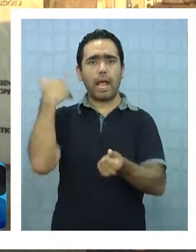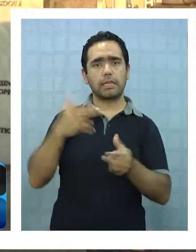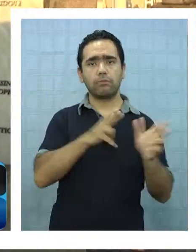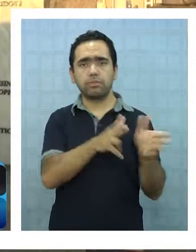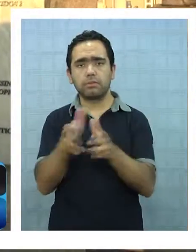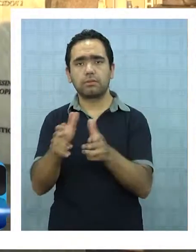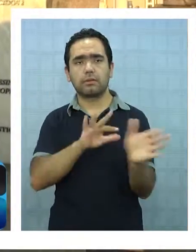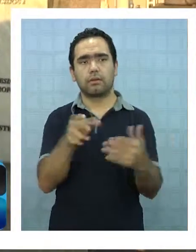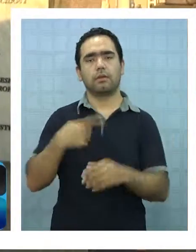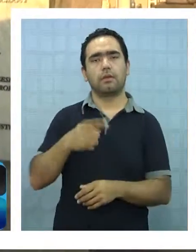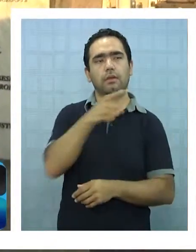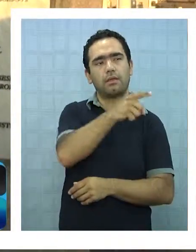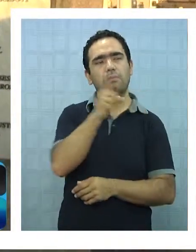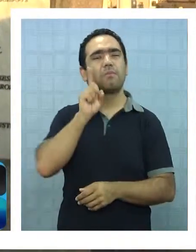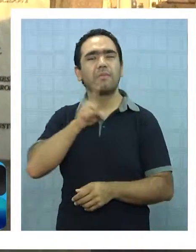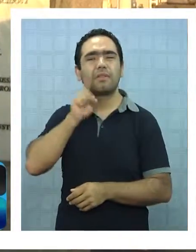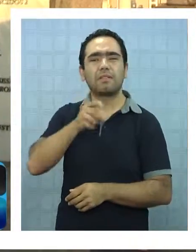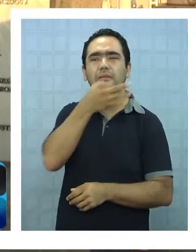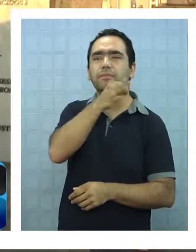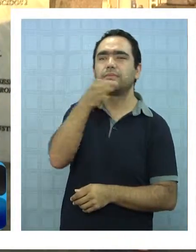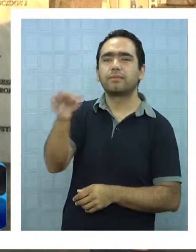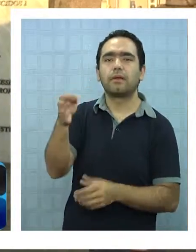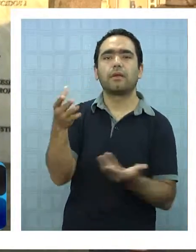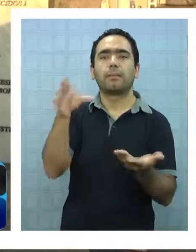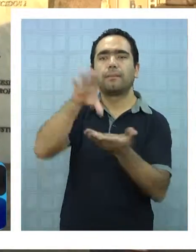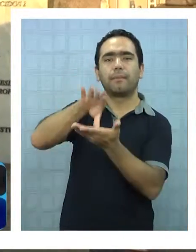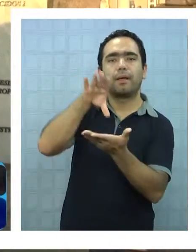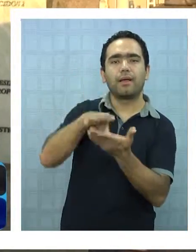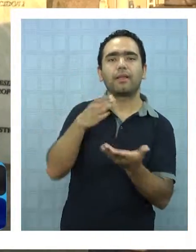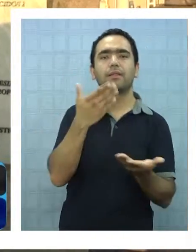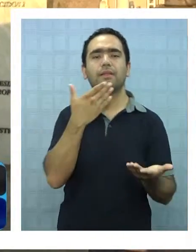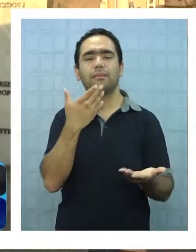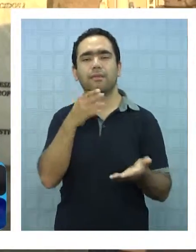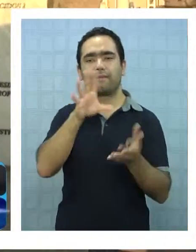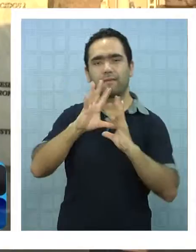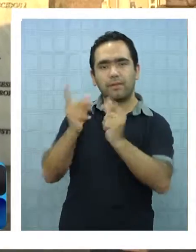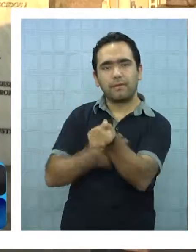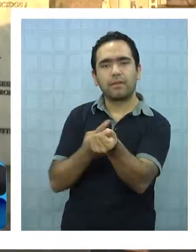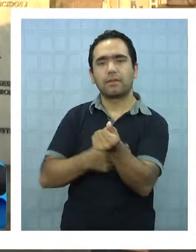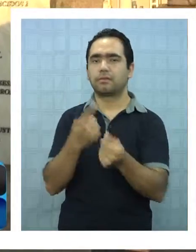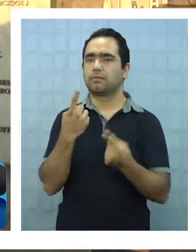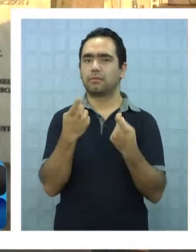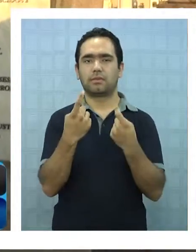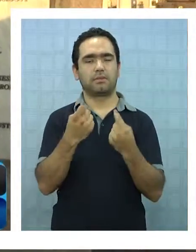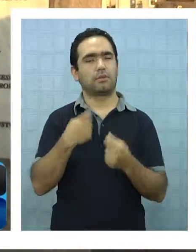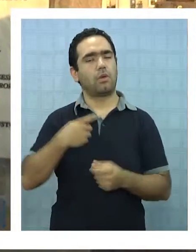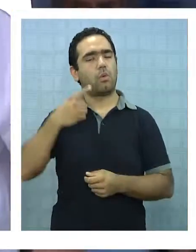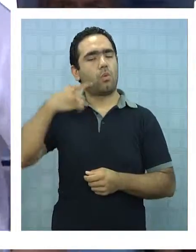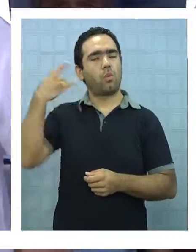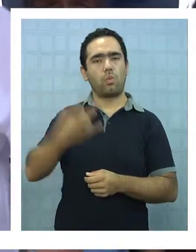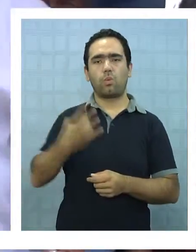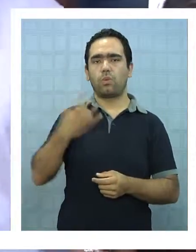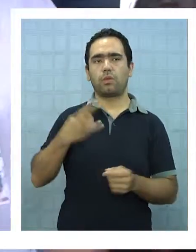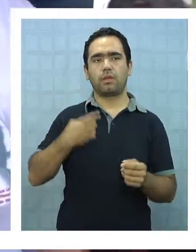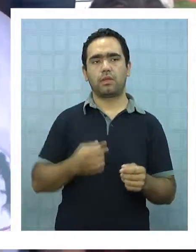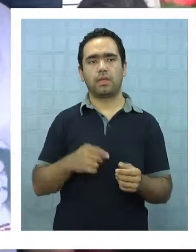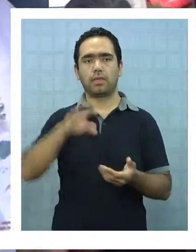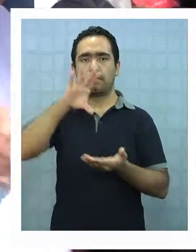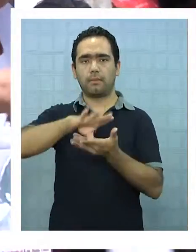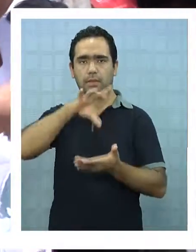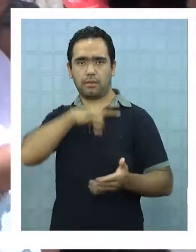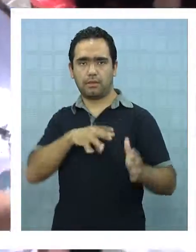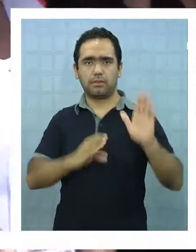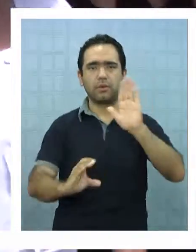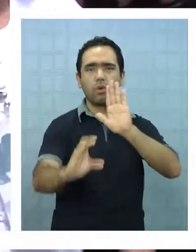importante más que nunca tener una nueva constitución, poder volver a mirar en las caras y refundar el